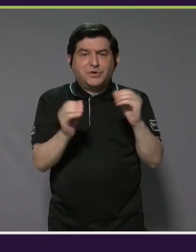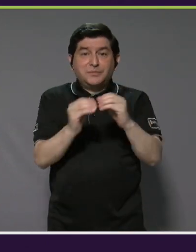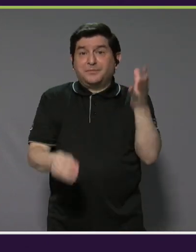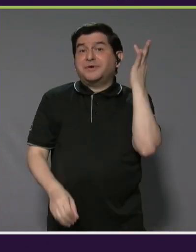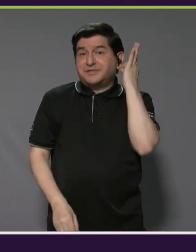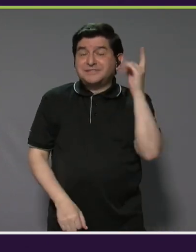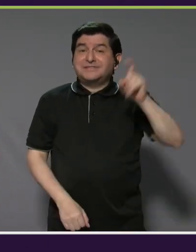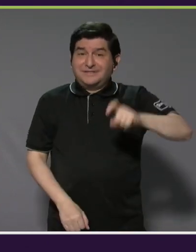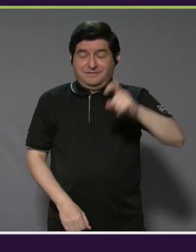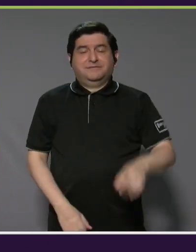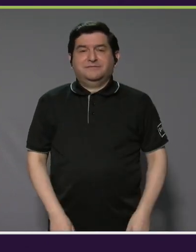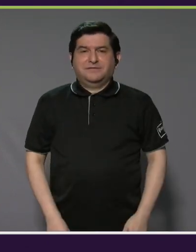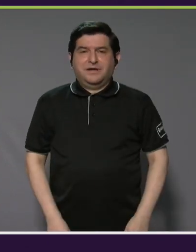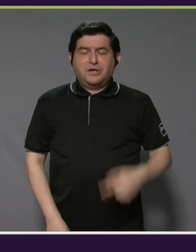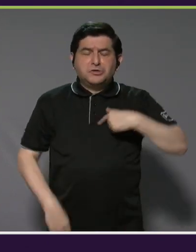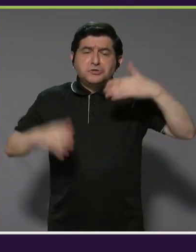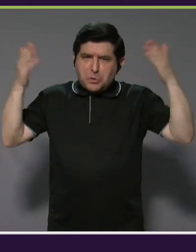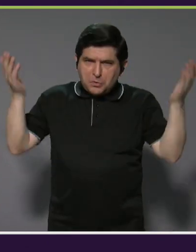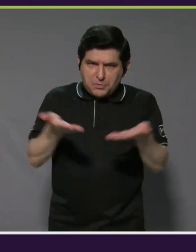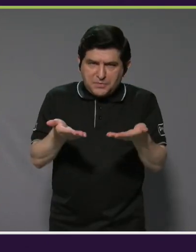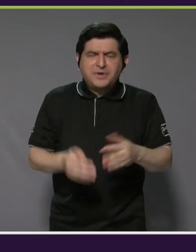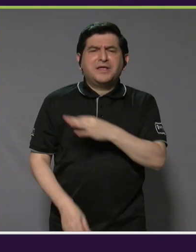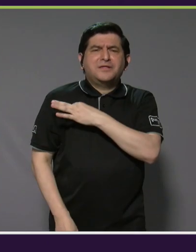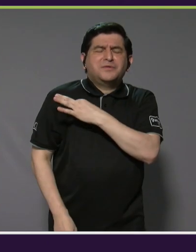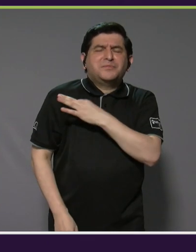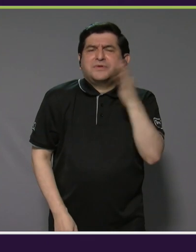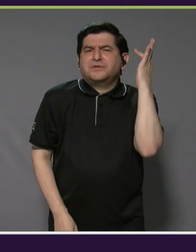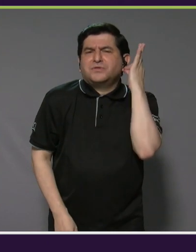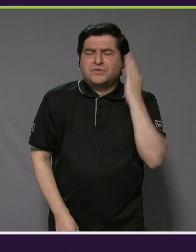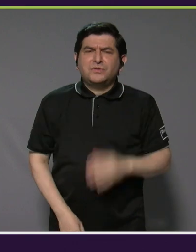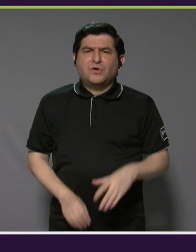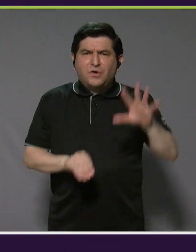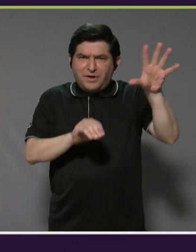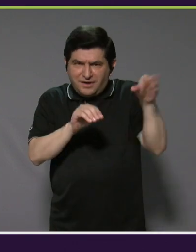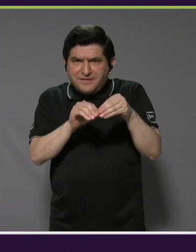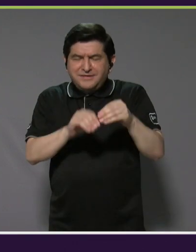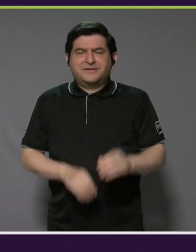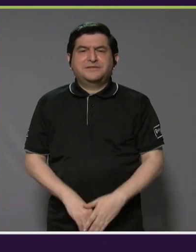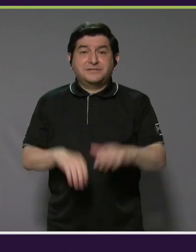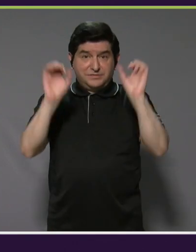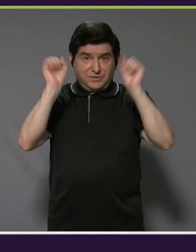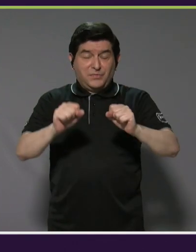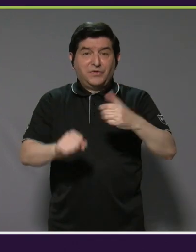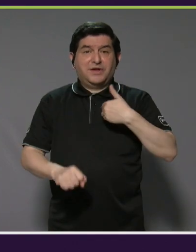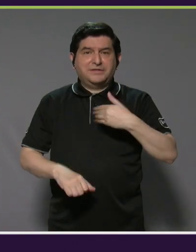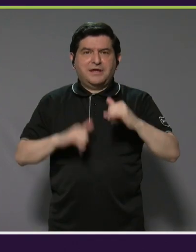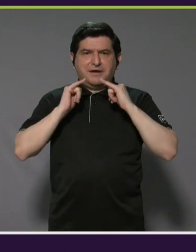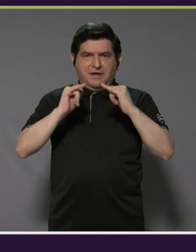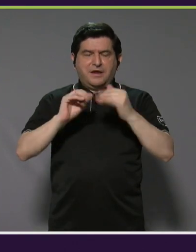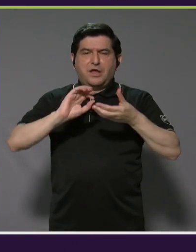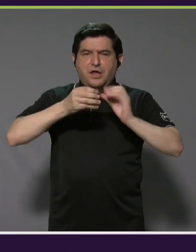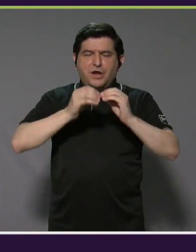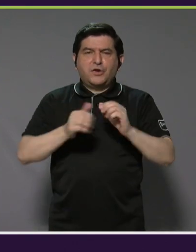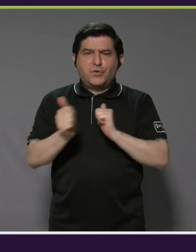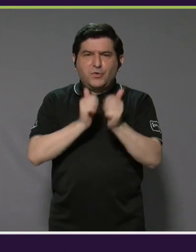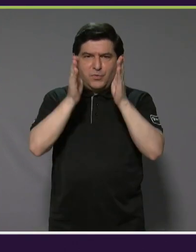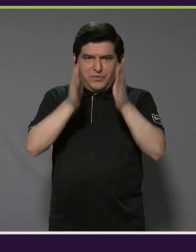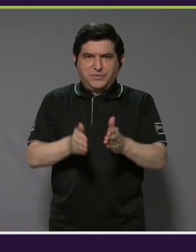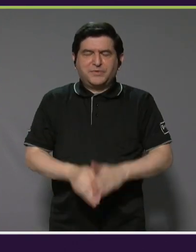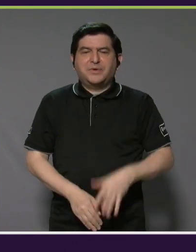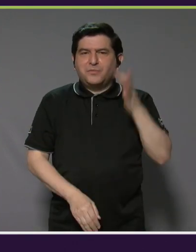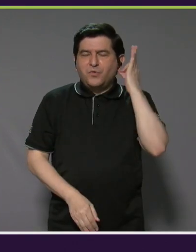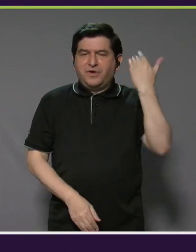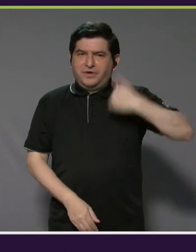mujeres, entonces le doy la bienvenida e invito a más mujeres a que se nos unan para así tener igualdad en la cantidad de atletas, mujeres